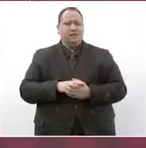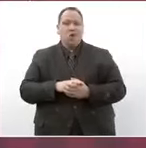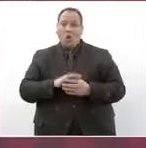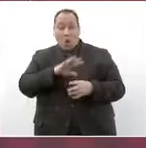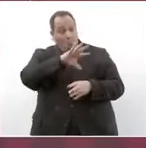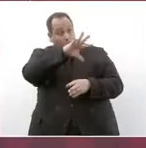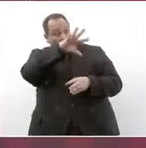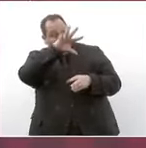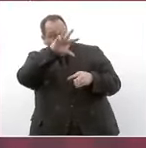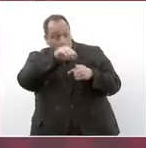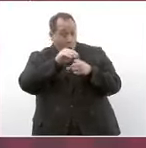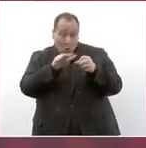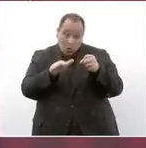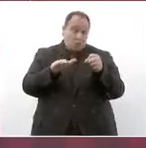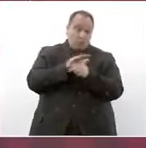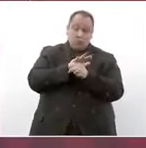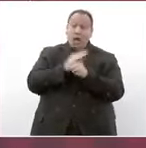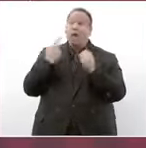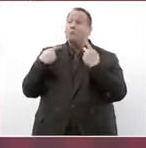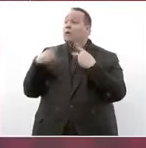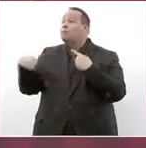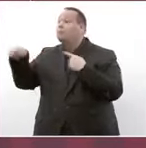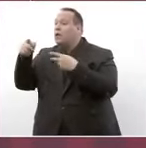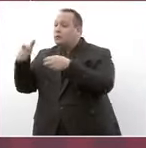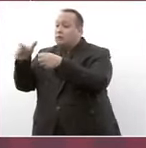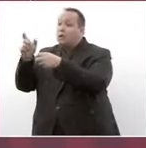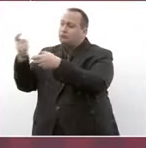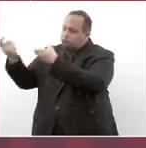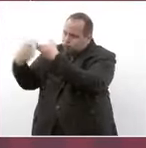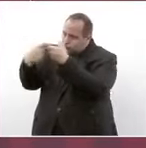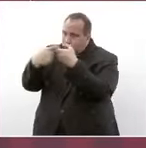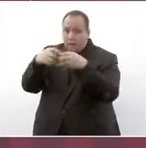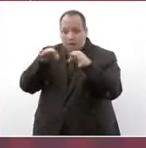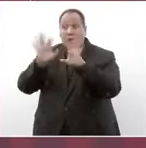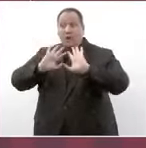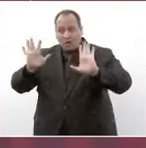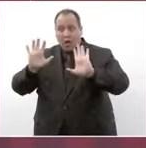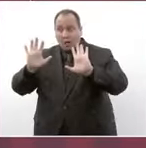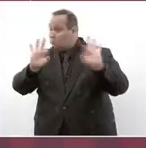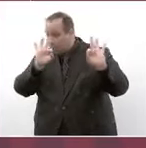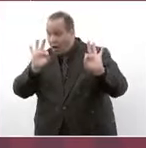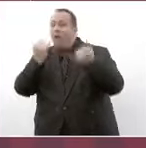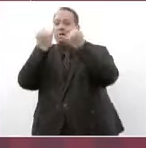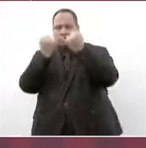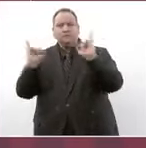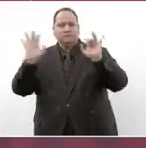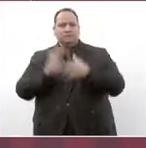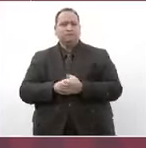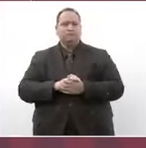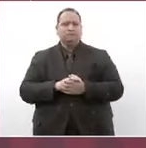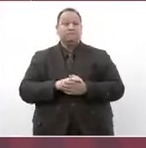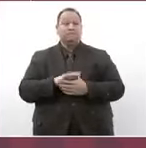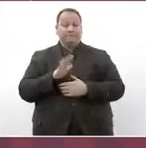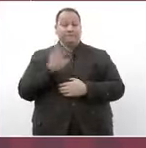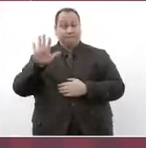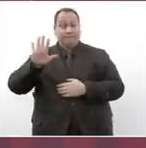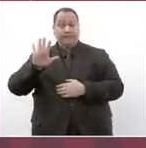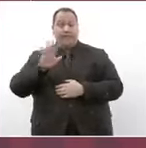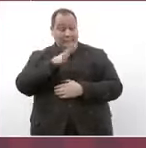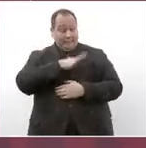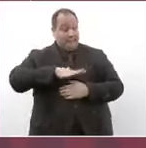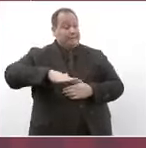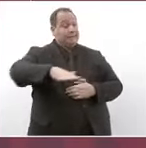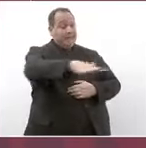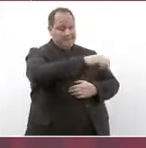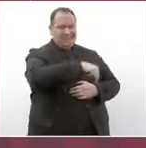completo y su personal de salud contratado. En el caso de este hospital que